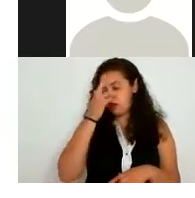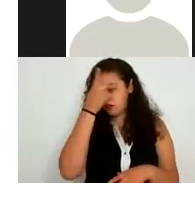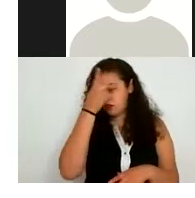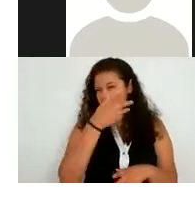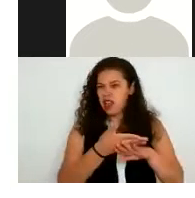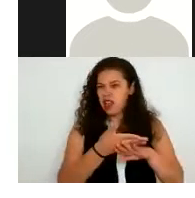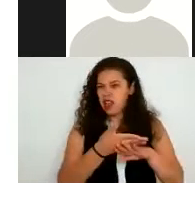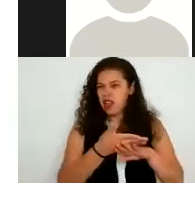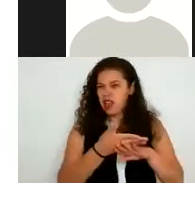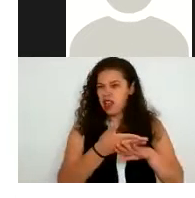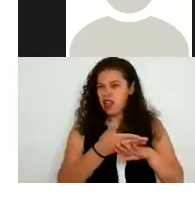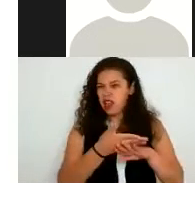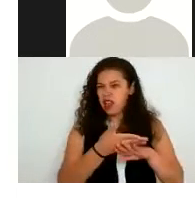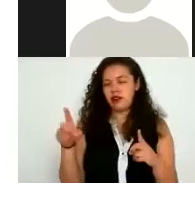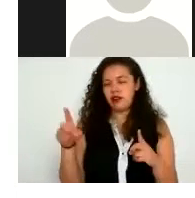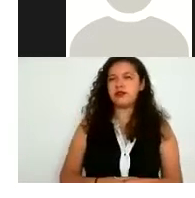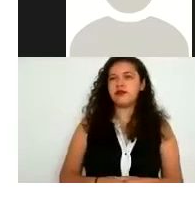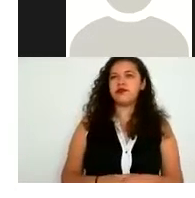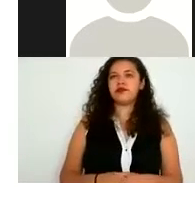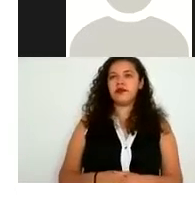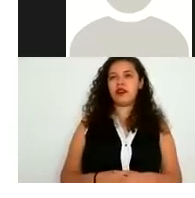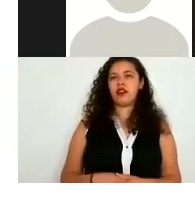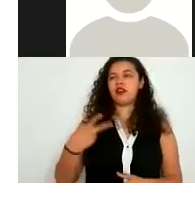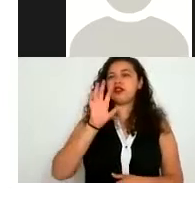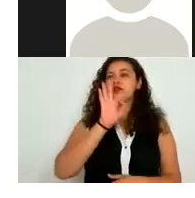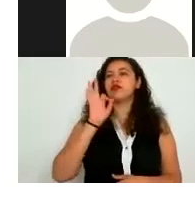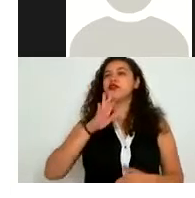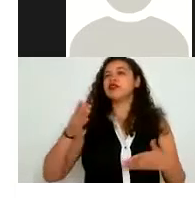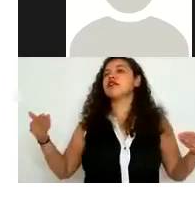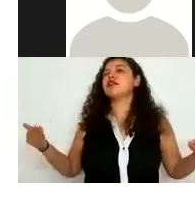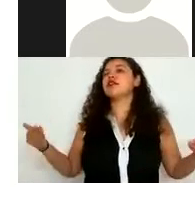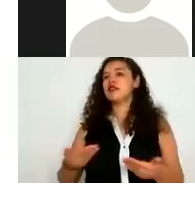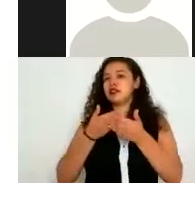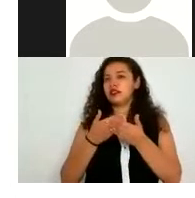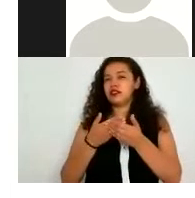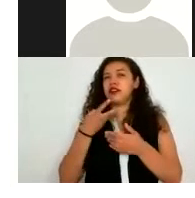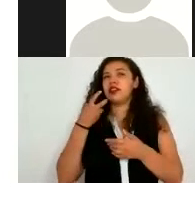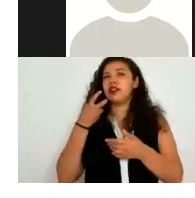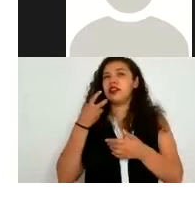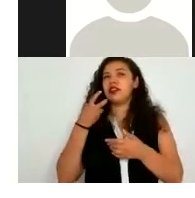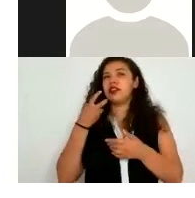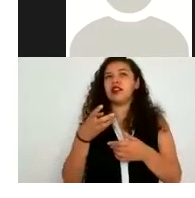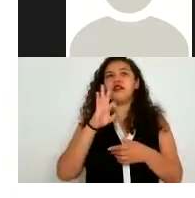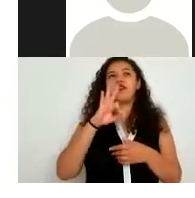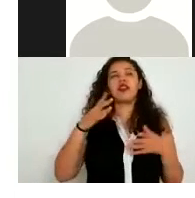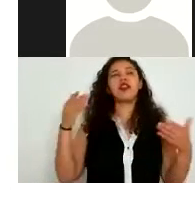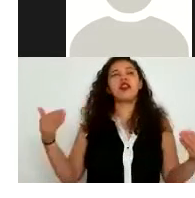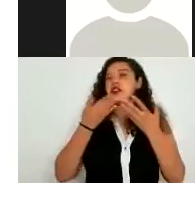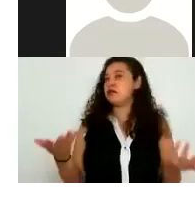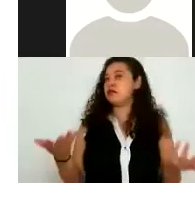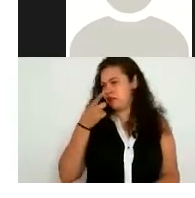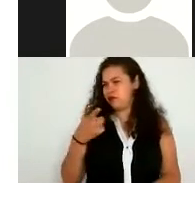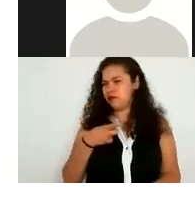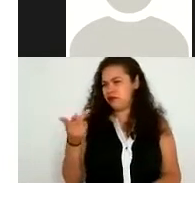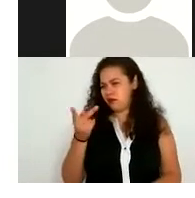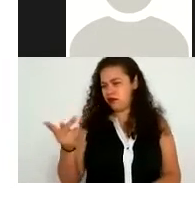o este por ejemplo de su fecha de nacimiento ¿no? simplemente con su fecha de nacimiento ¿no? entonces este sí en